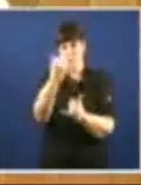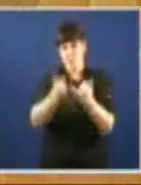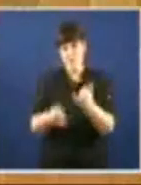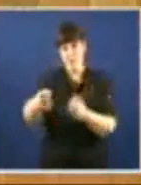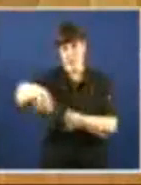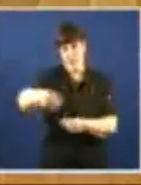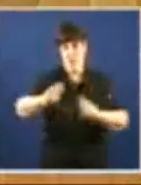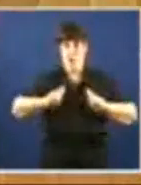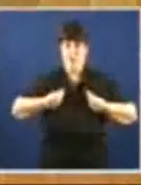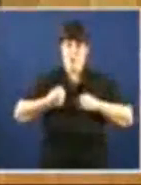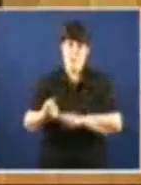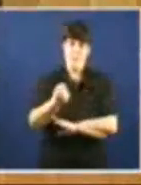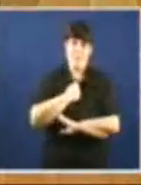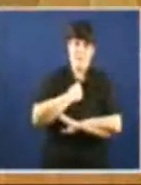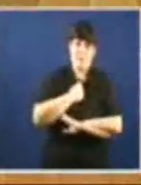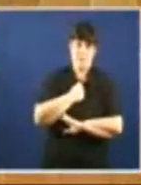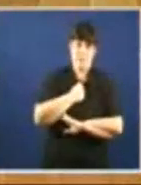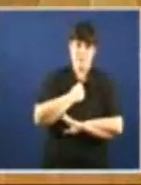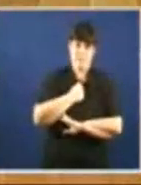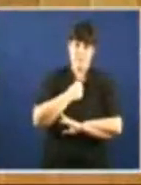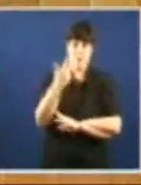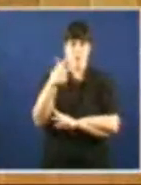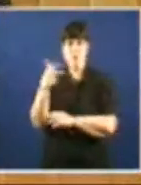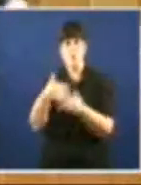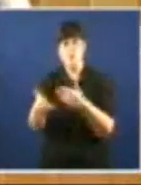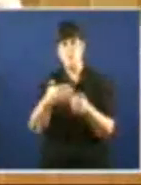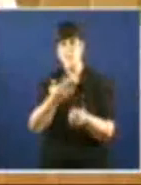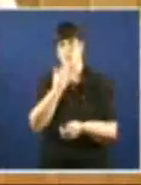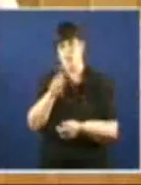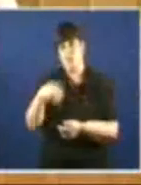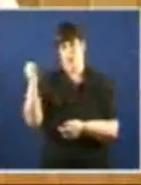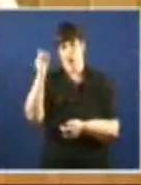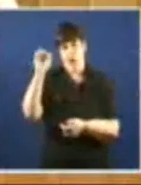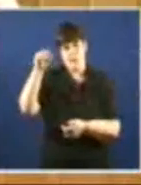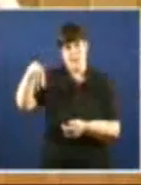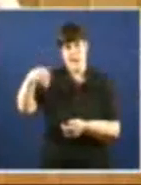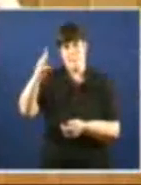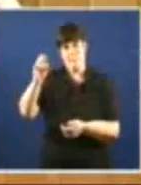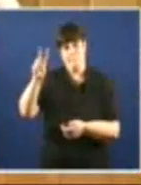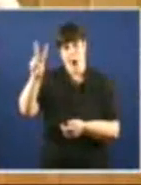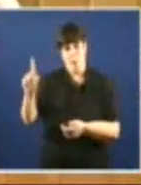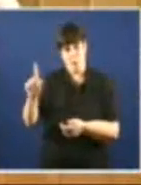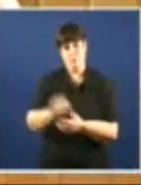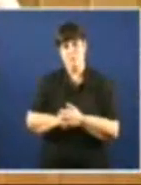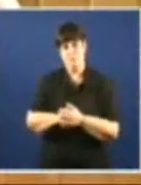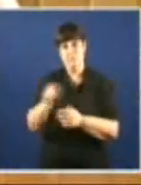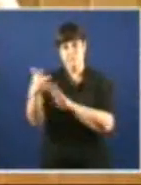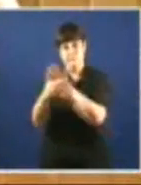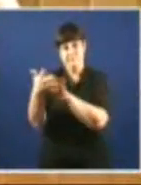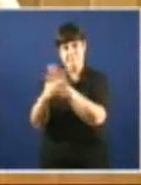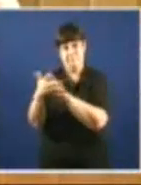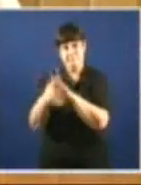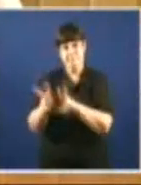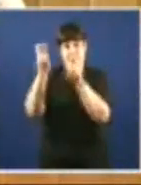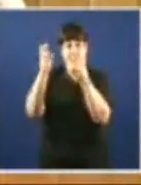pais É un documental Realizado Por Jean Paul No que se aborda A tragedia Do envenenamento Das terras E a